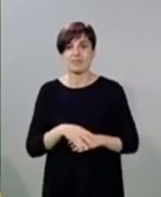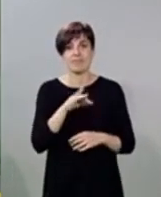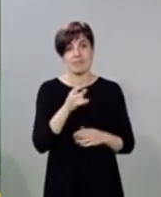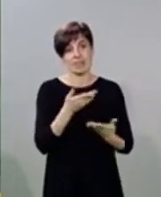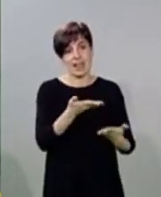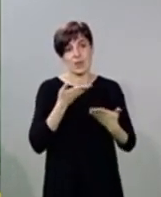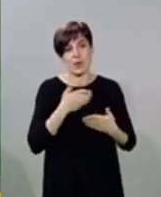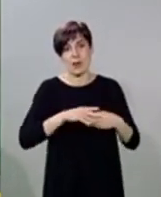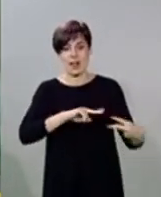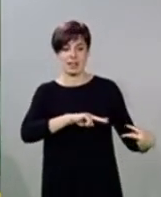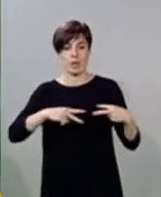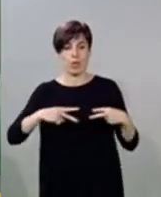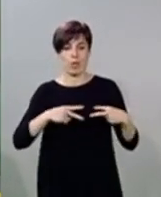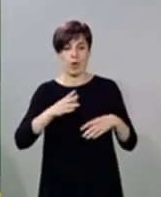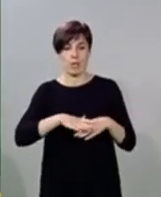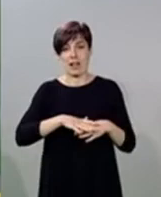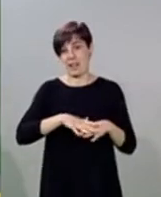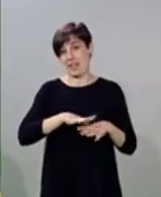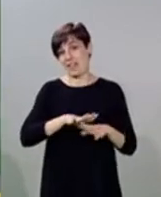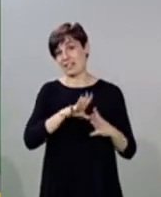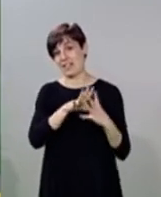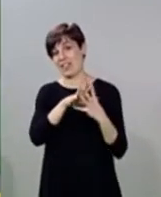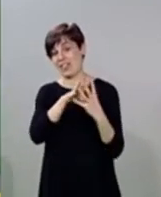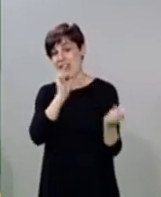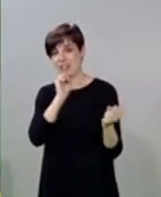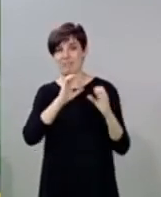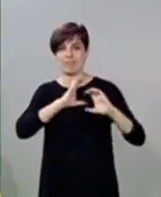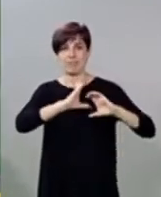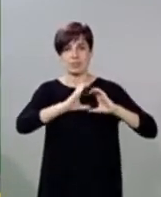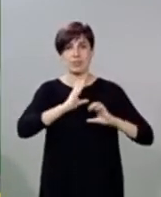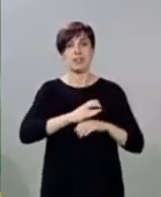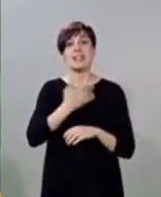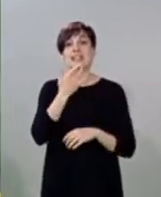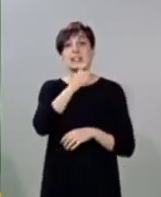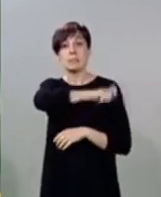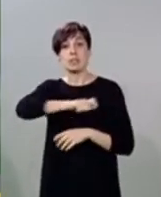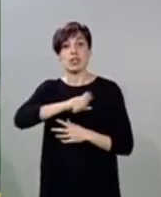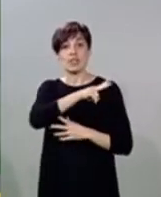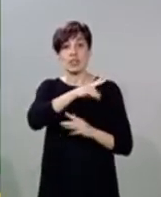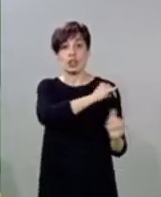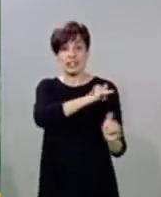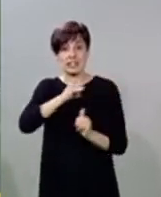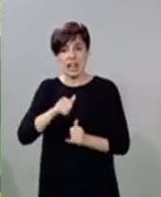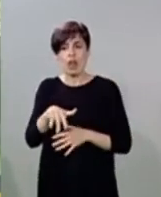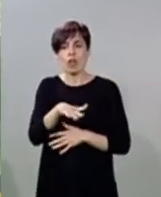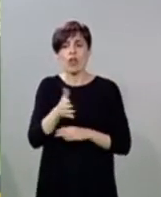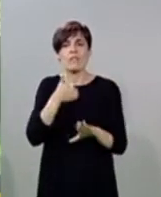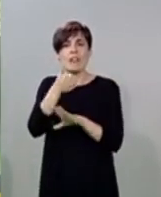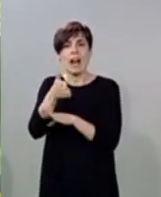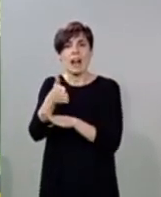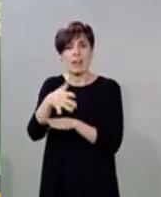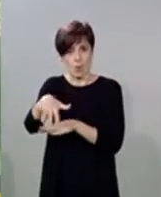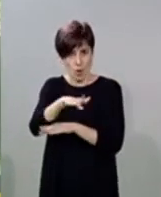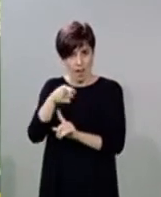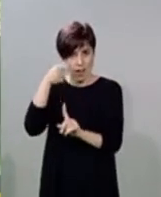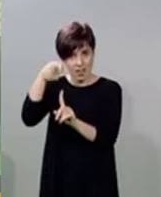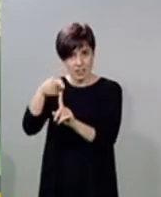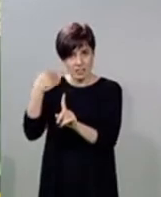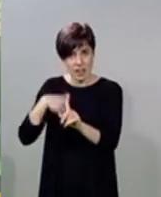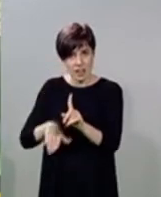ayudan a traducir y a poder entenderos. Una vez que lleguen estas 22 personas, ¿dónde irán destinadas? ¿Tienen ya un lugar donde quedarse?